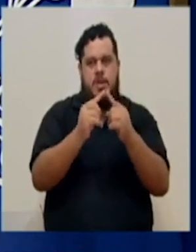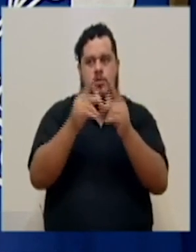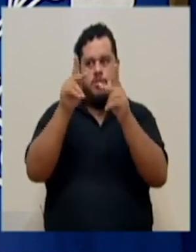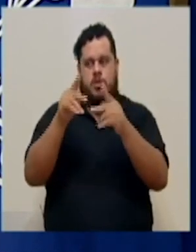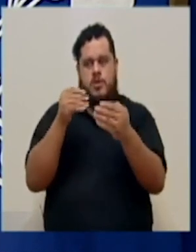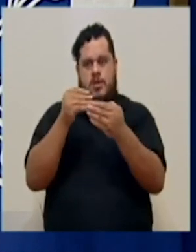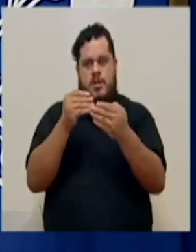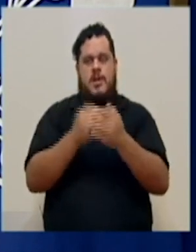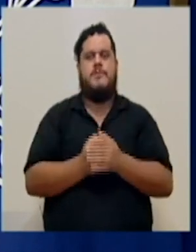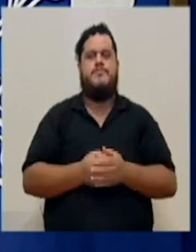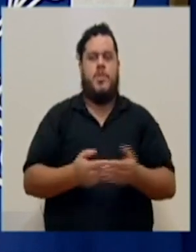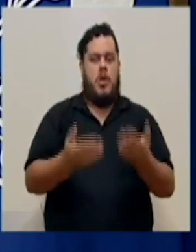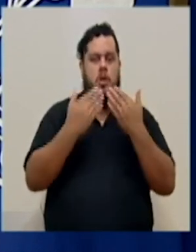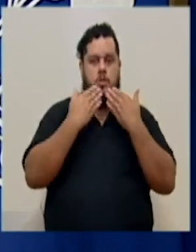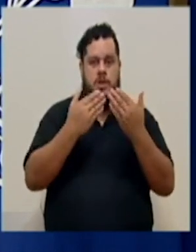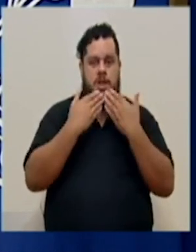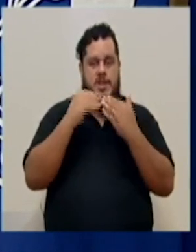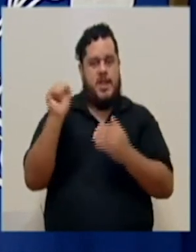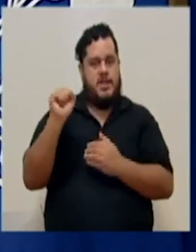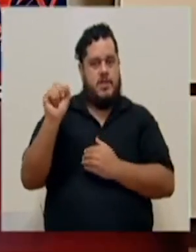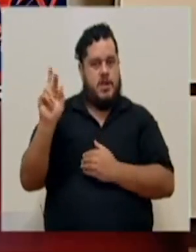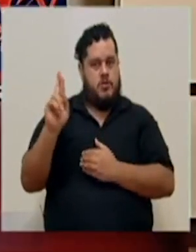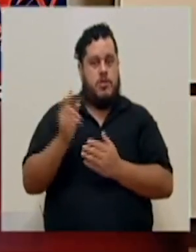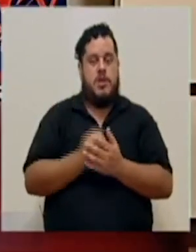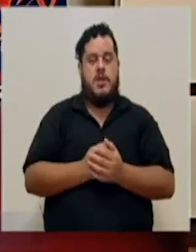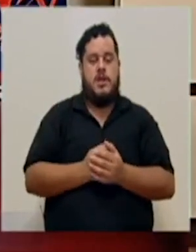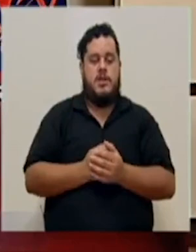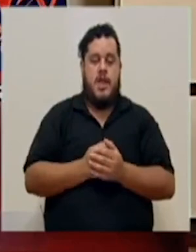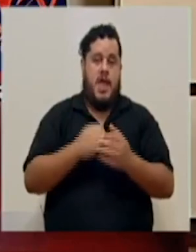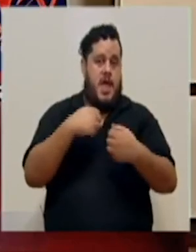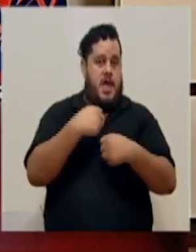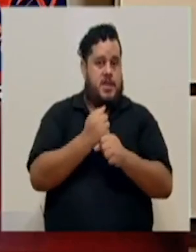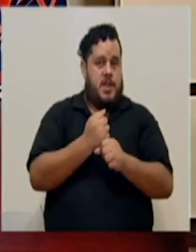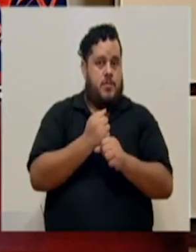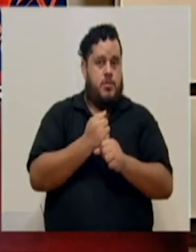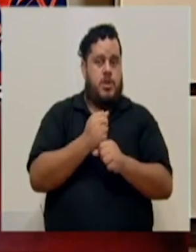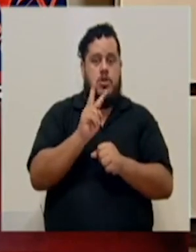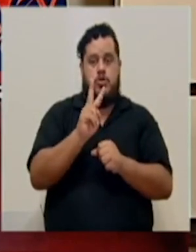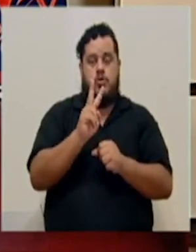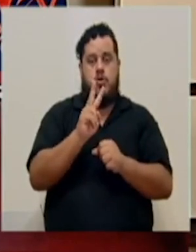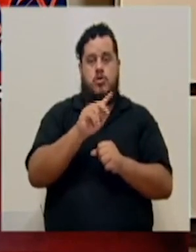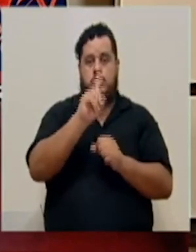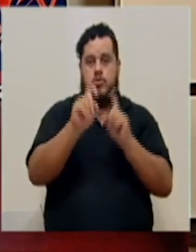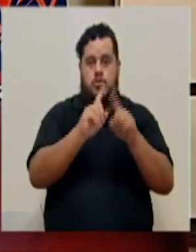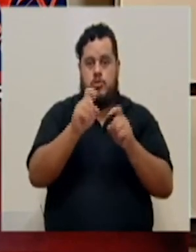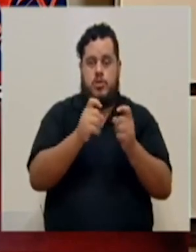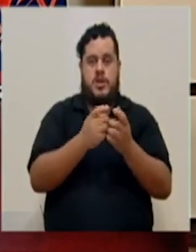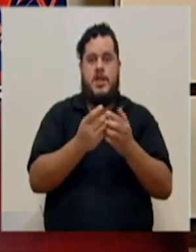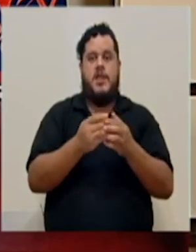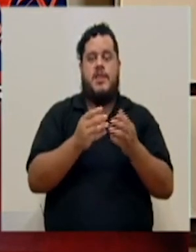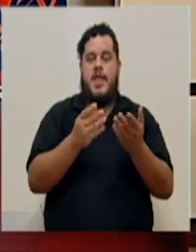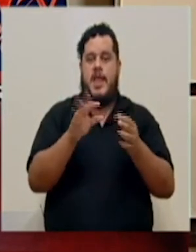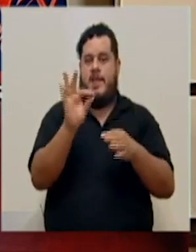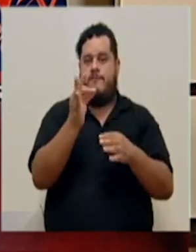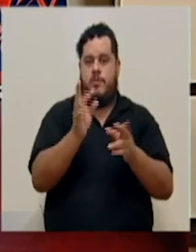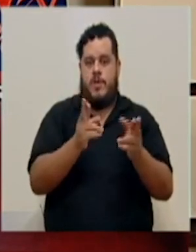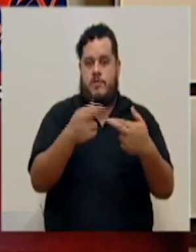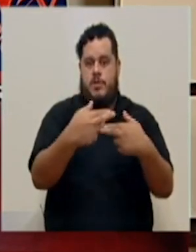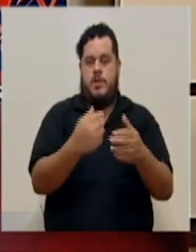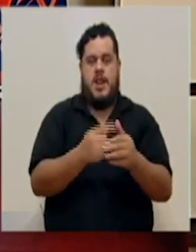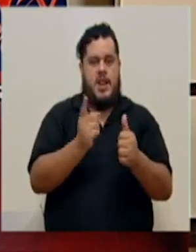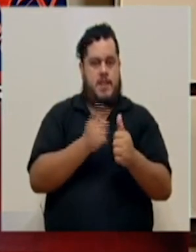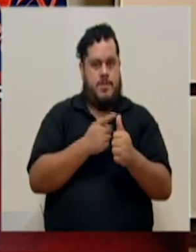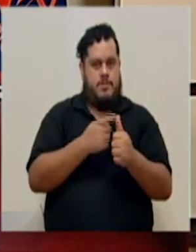Muchas gracias a Sebastián Rodríguez. Realizamos las dos consultas de los medios regionales. La primera la